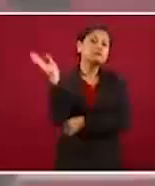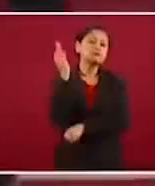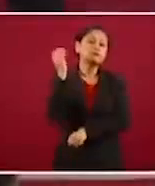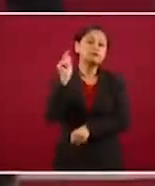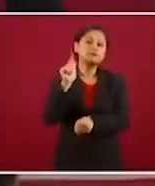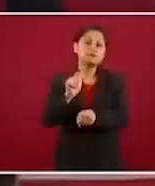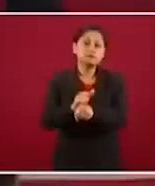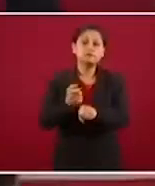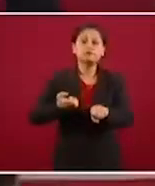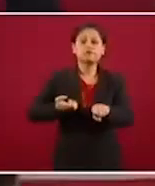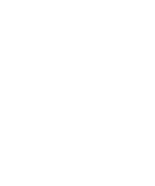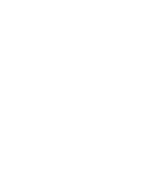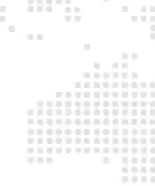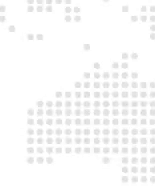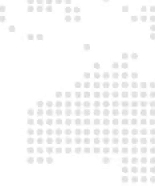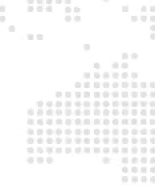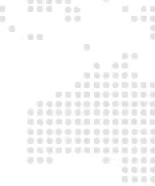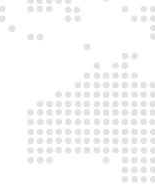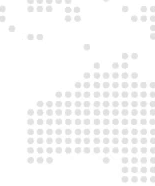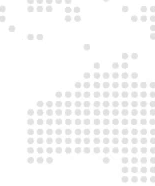estatal. Debe continuar.